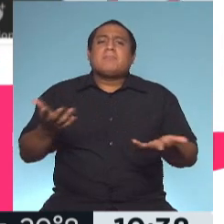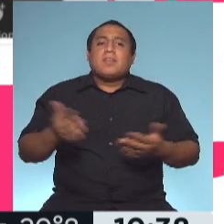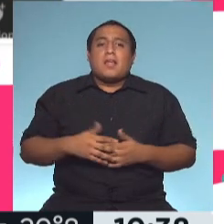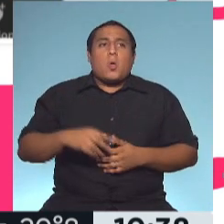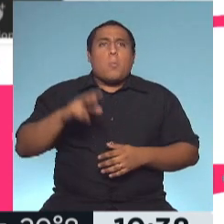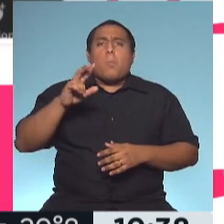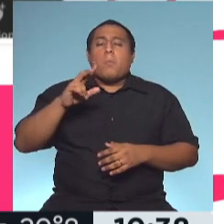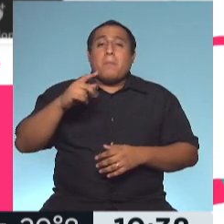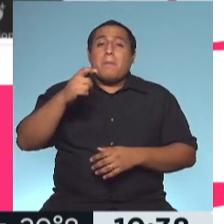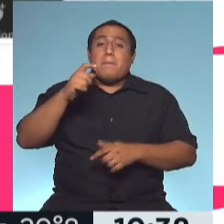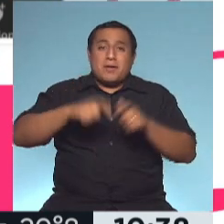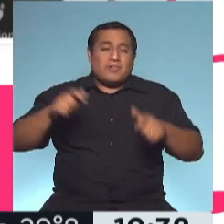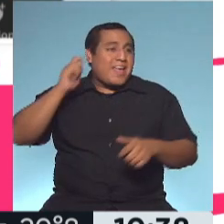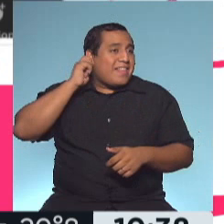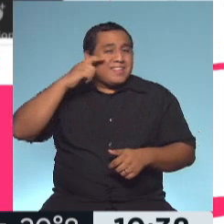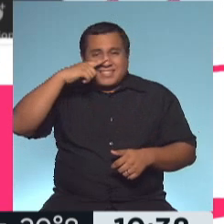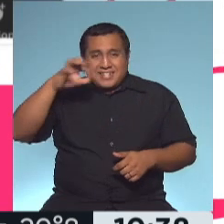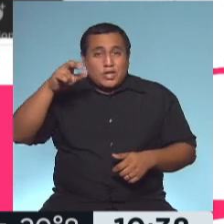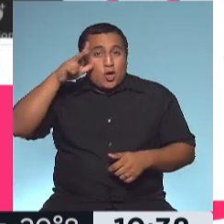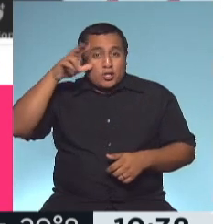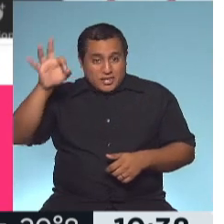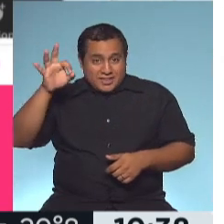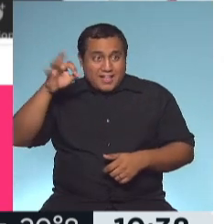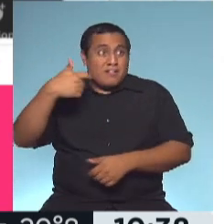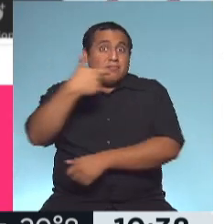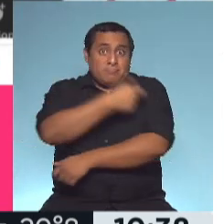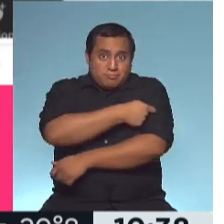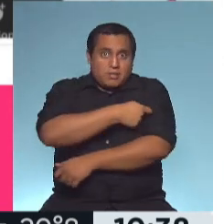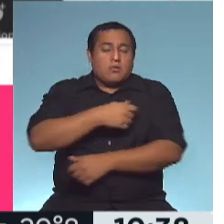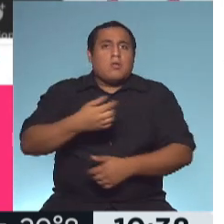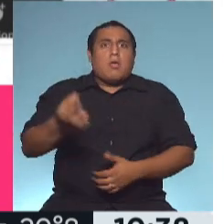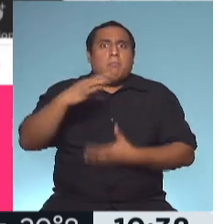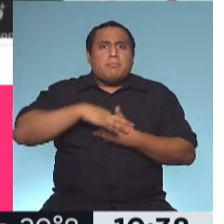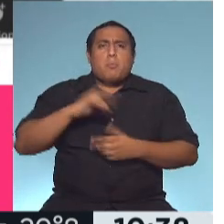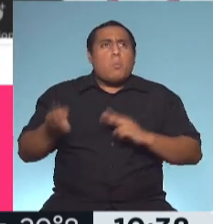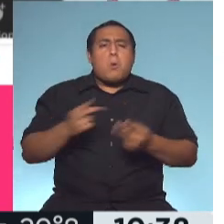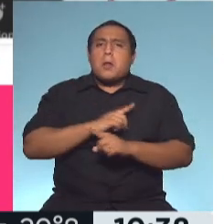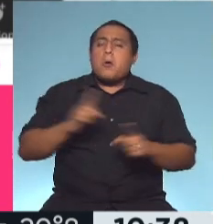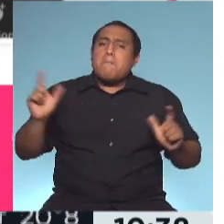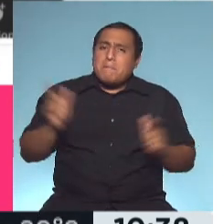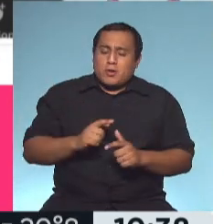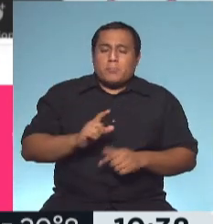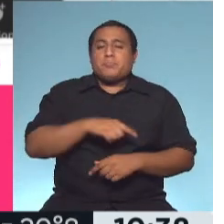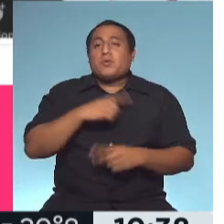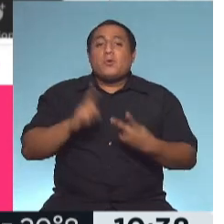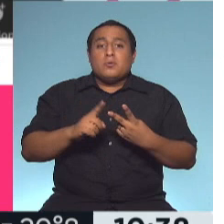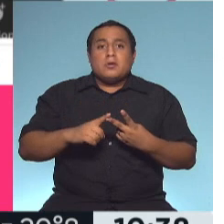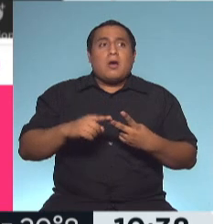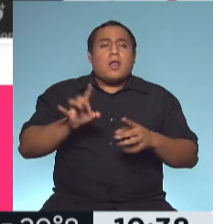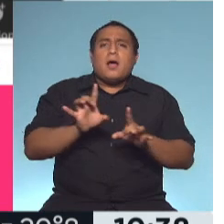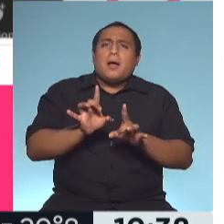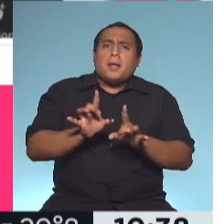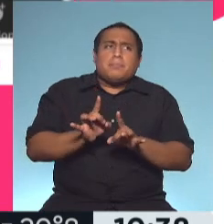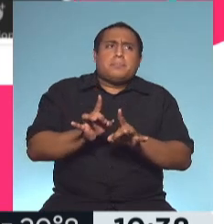bajando la mortalidad en pacientes de 70 y 80 años, y otros que se están empezando a notar las medidas en la curva, muy